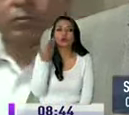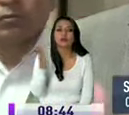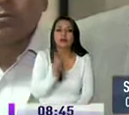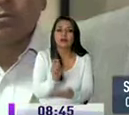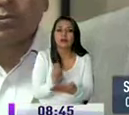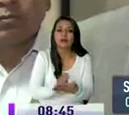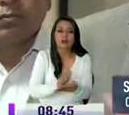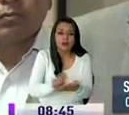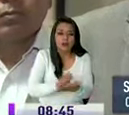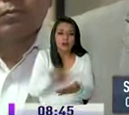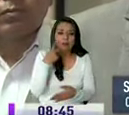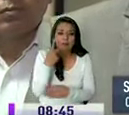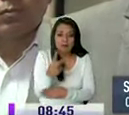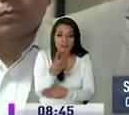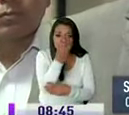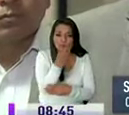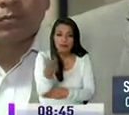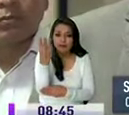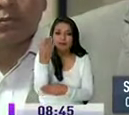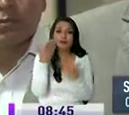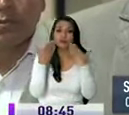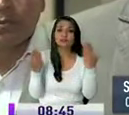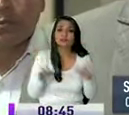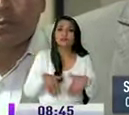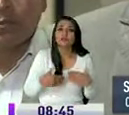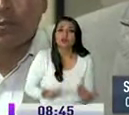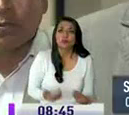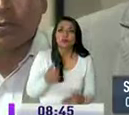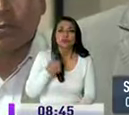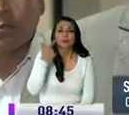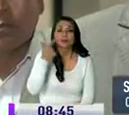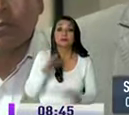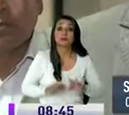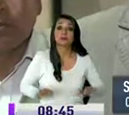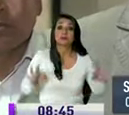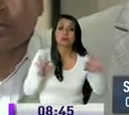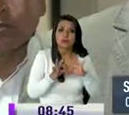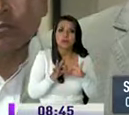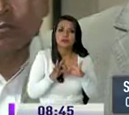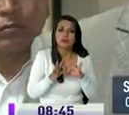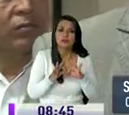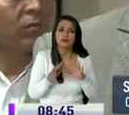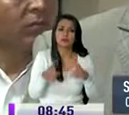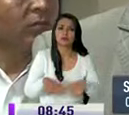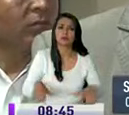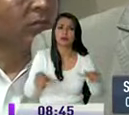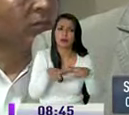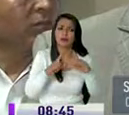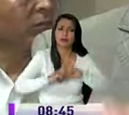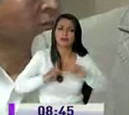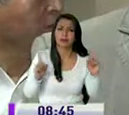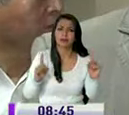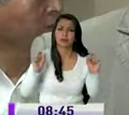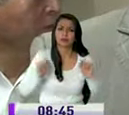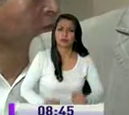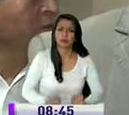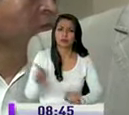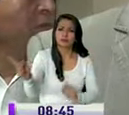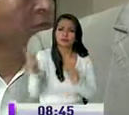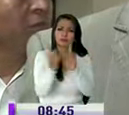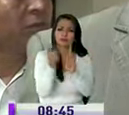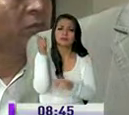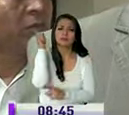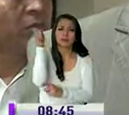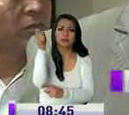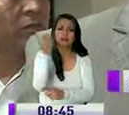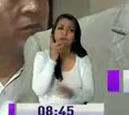acceder a los instrumentos o herramientas tecnológicas entonces me parece muy importante que se abra un espacio o un canal diferente para que todos tengan el mismo